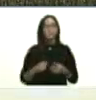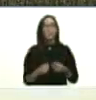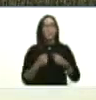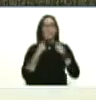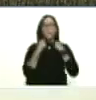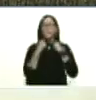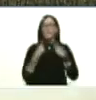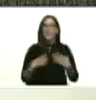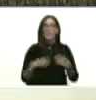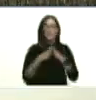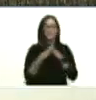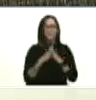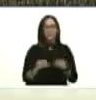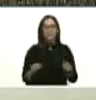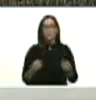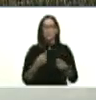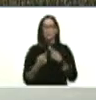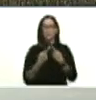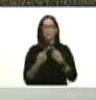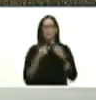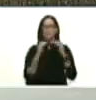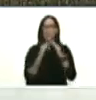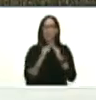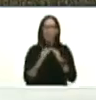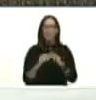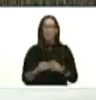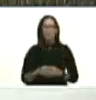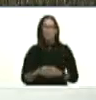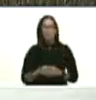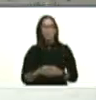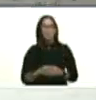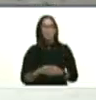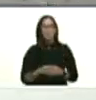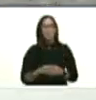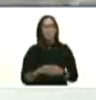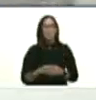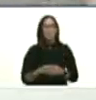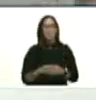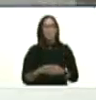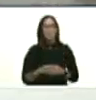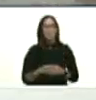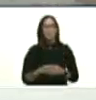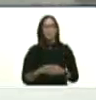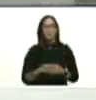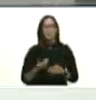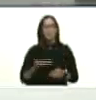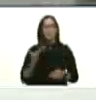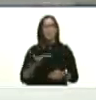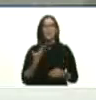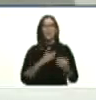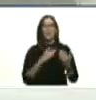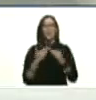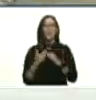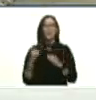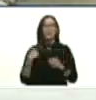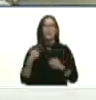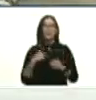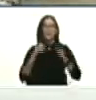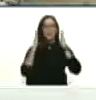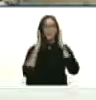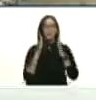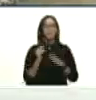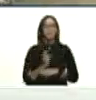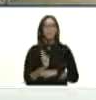enseres ¿verdad? tan importante para una comunidad tener la atención pronta